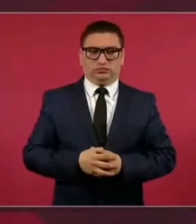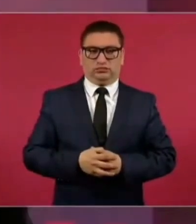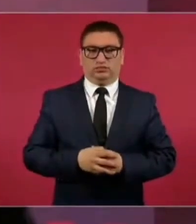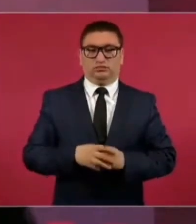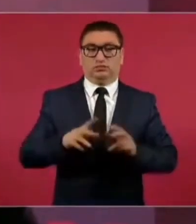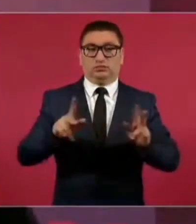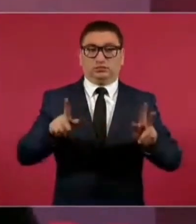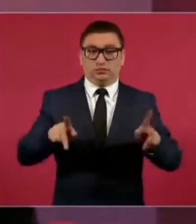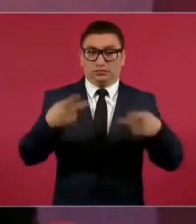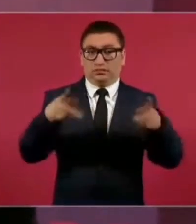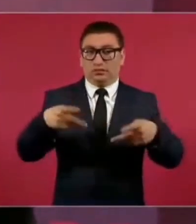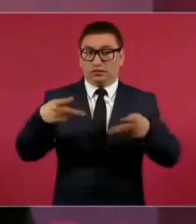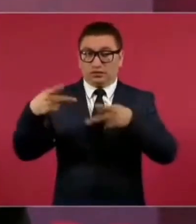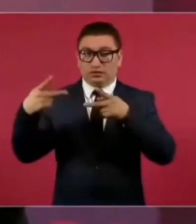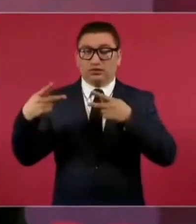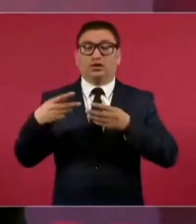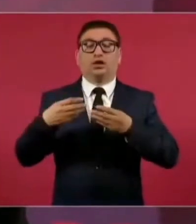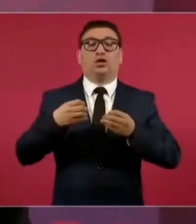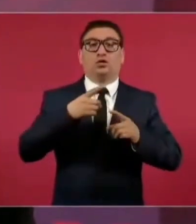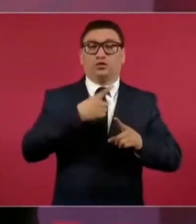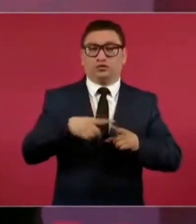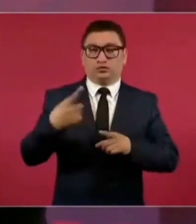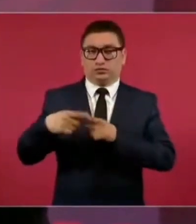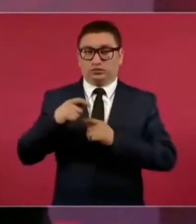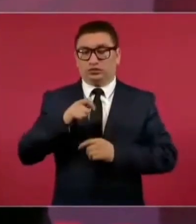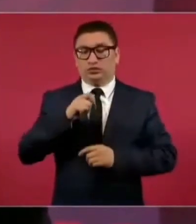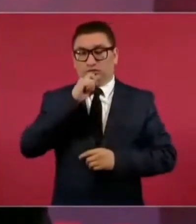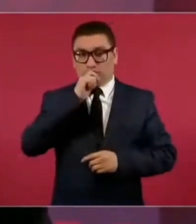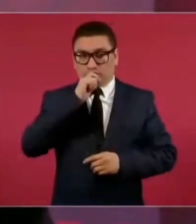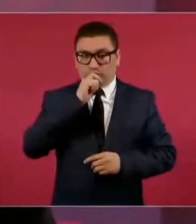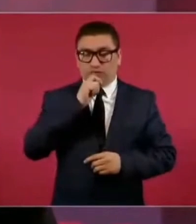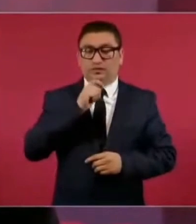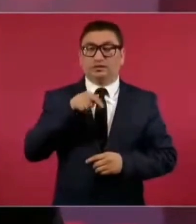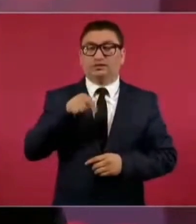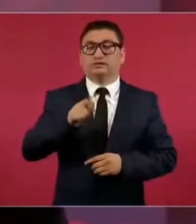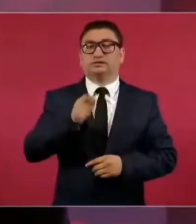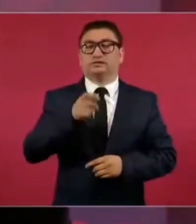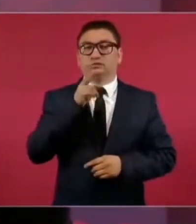de la los vapeadores, que está probado,